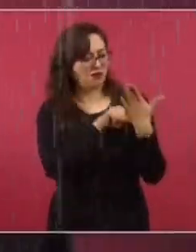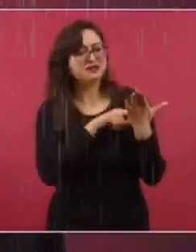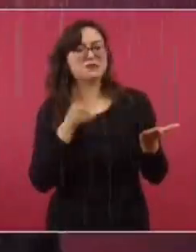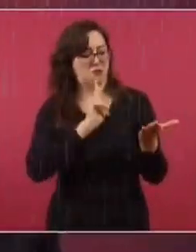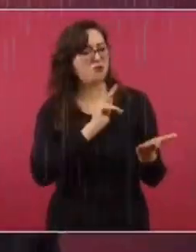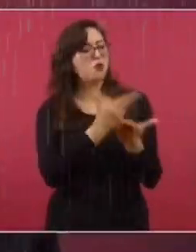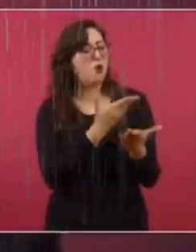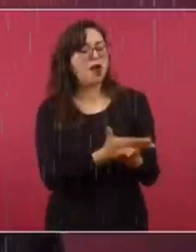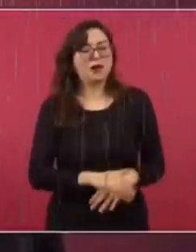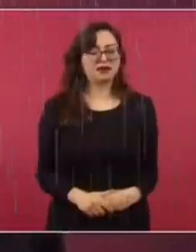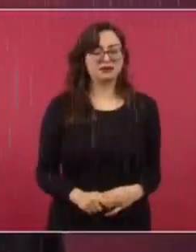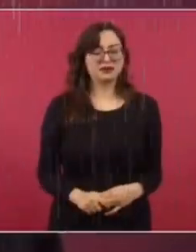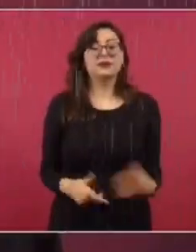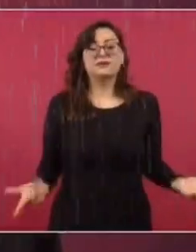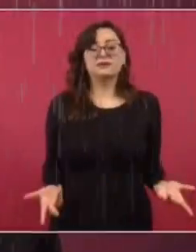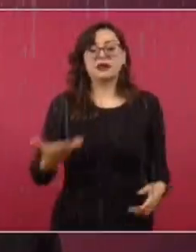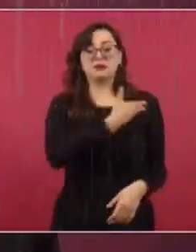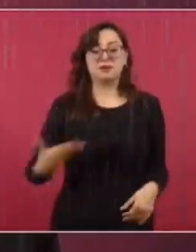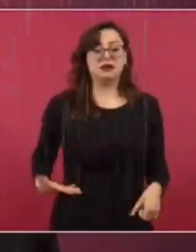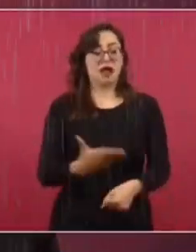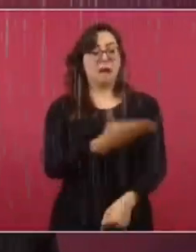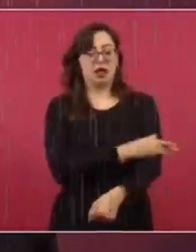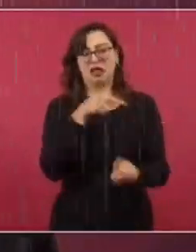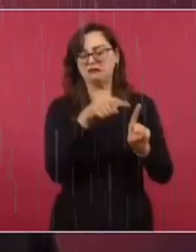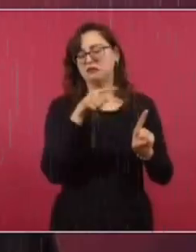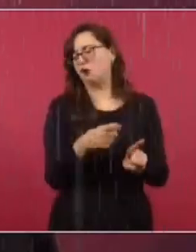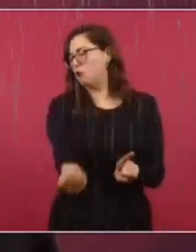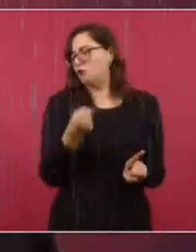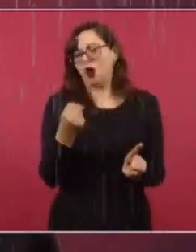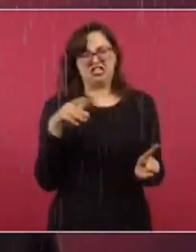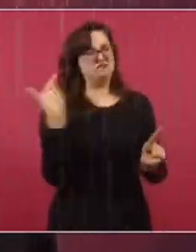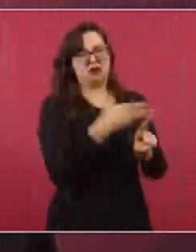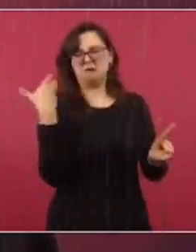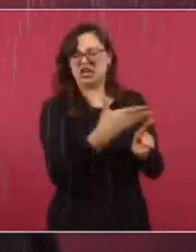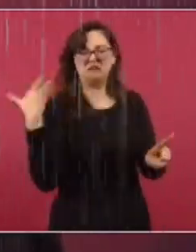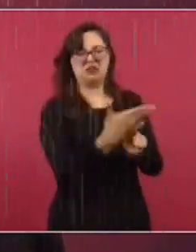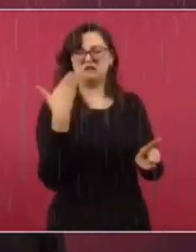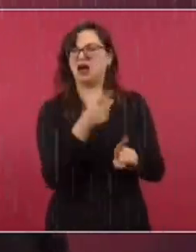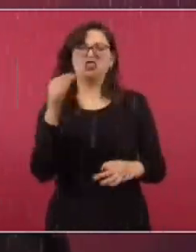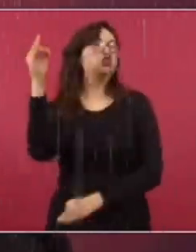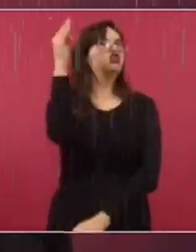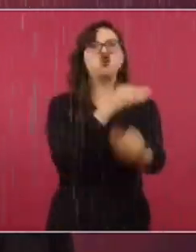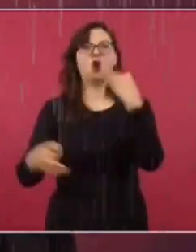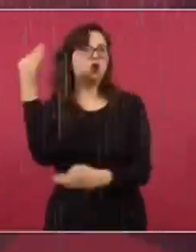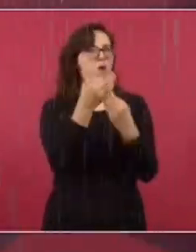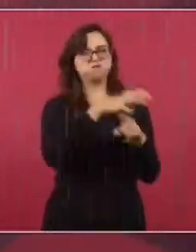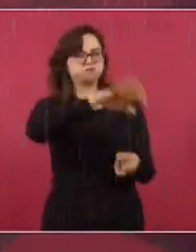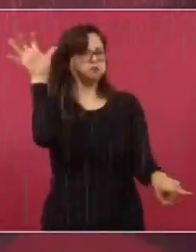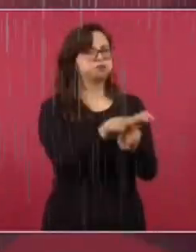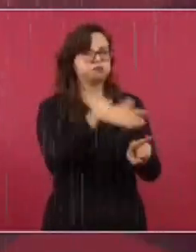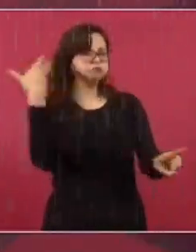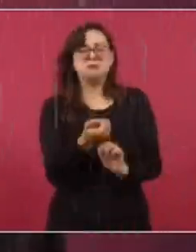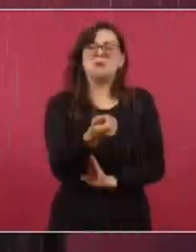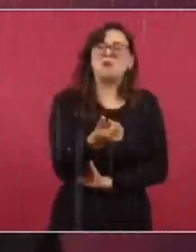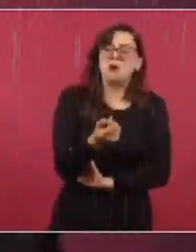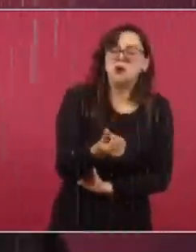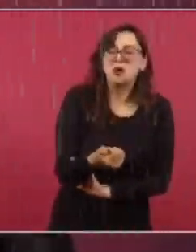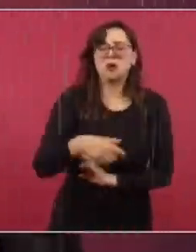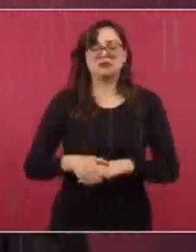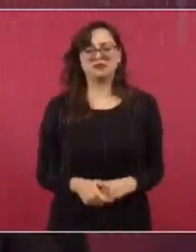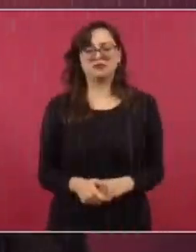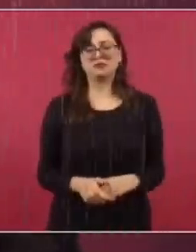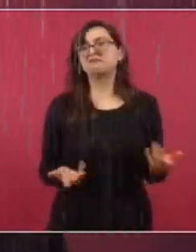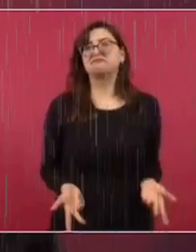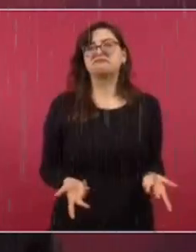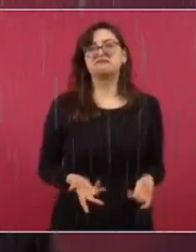Desde la época del presidente Madel, no se atacaba tanto a un presidente. Todos los medios, 98